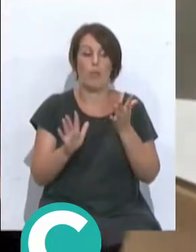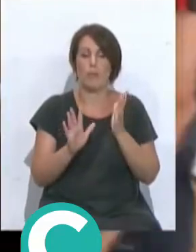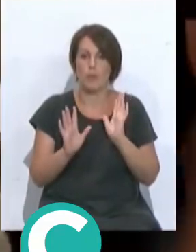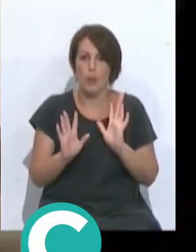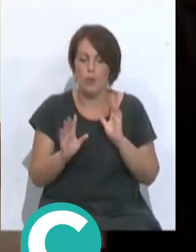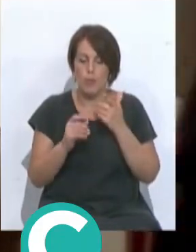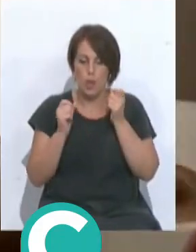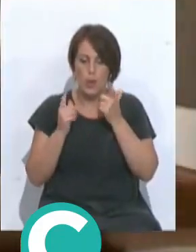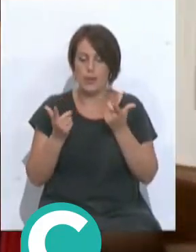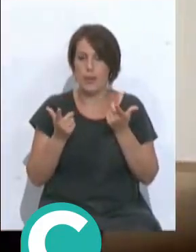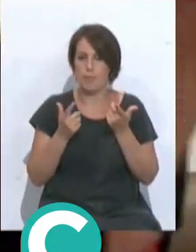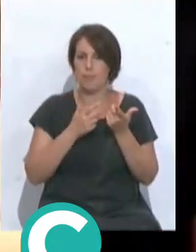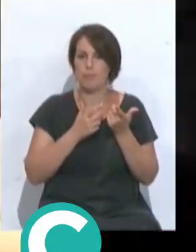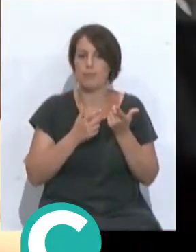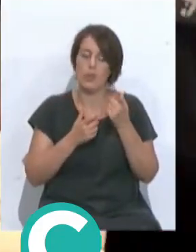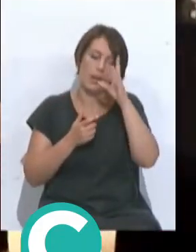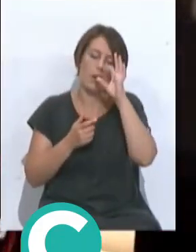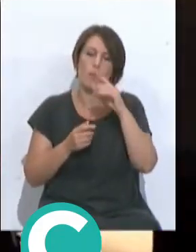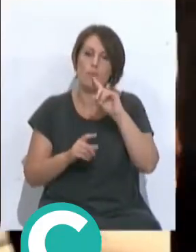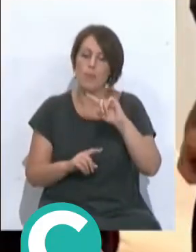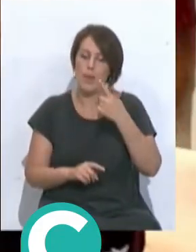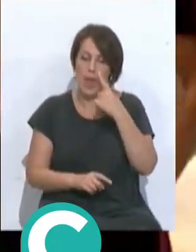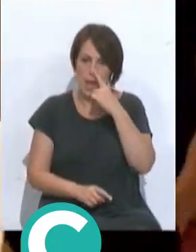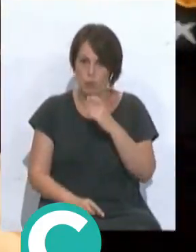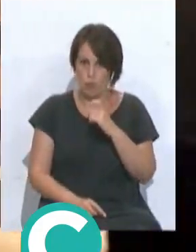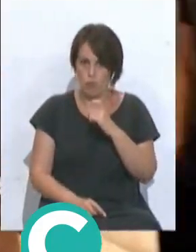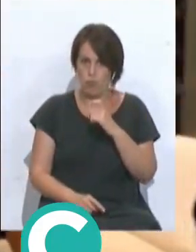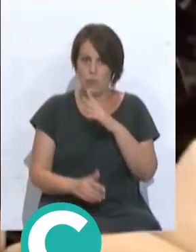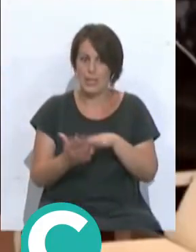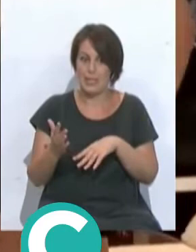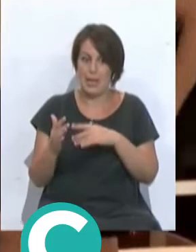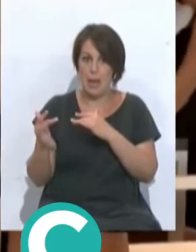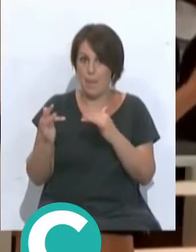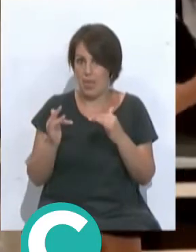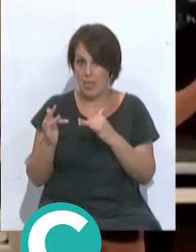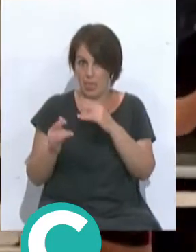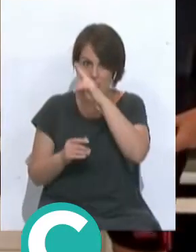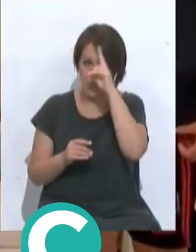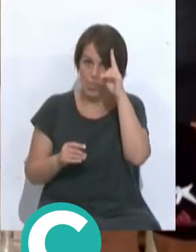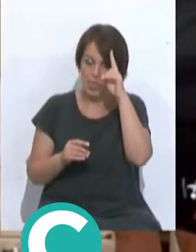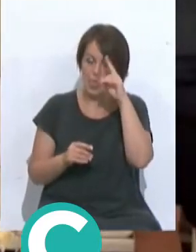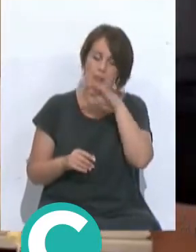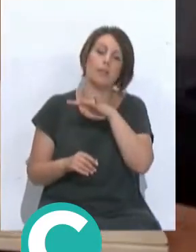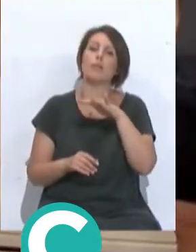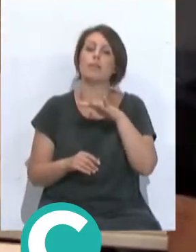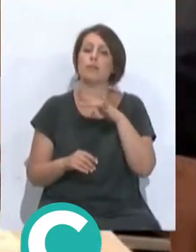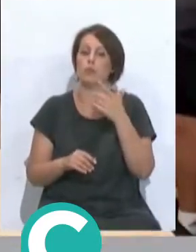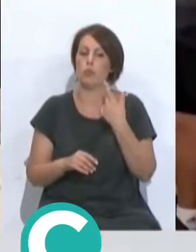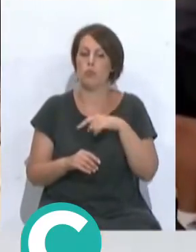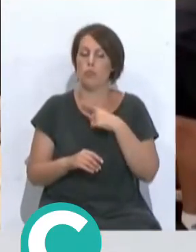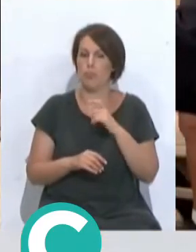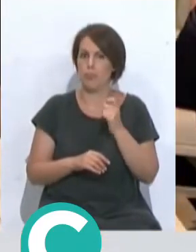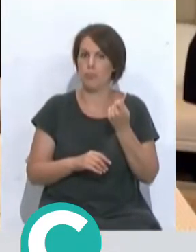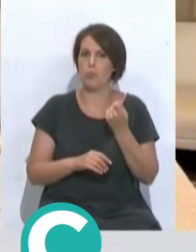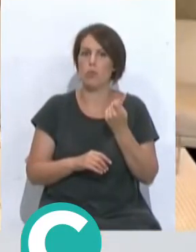donde sí me di cuenta creo que fue el primer año en el Barça-Madrid del Canou de hecho ganamos que si